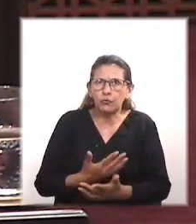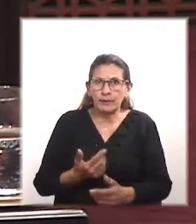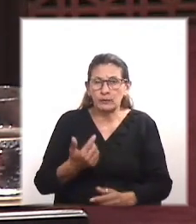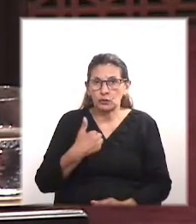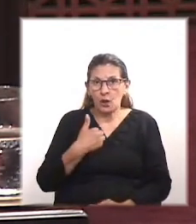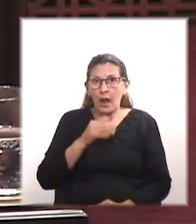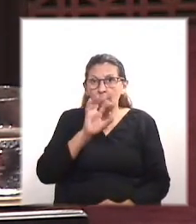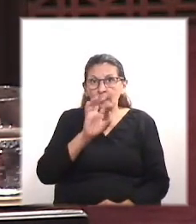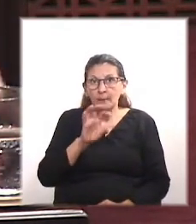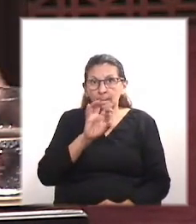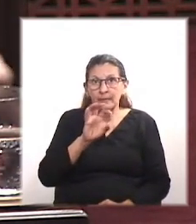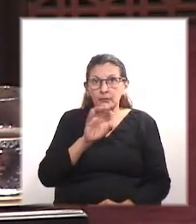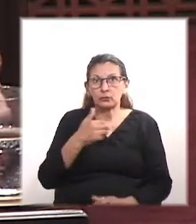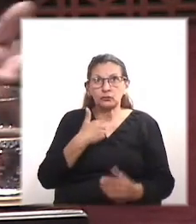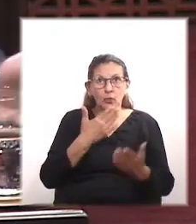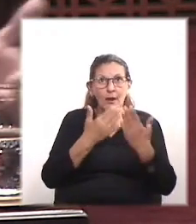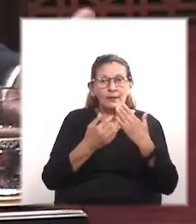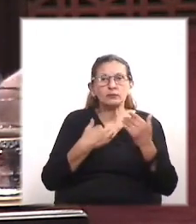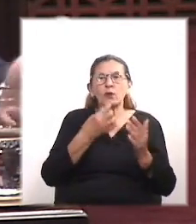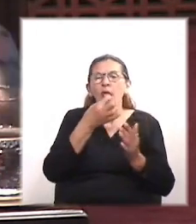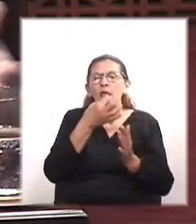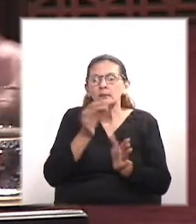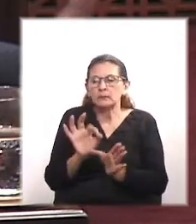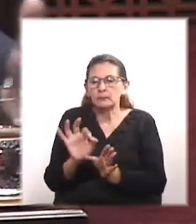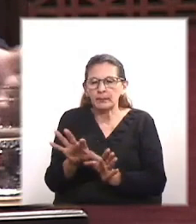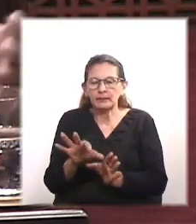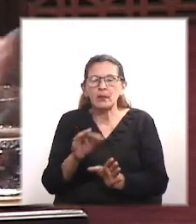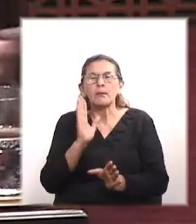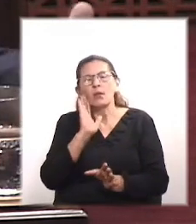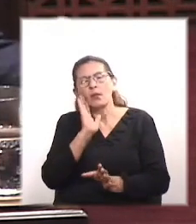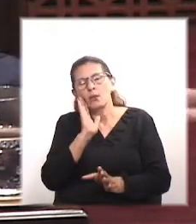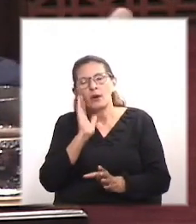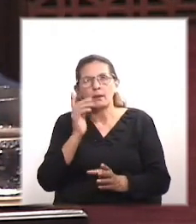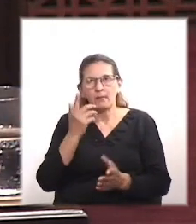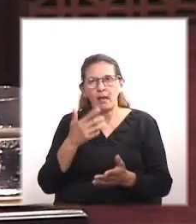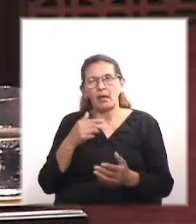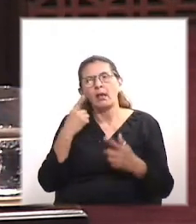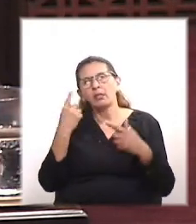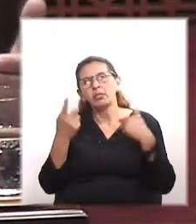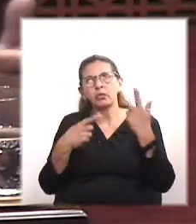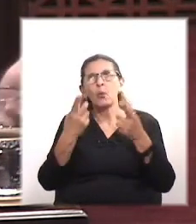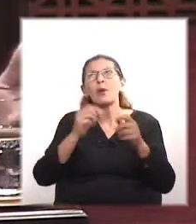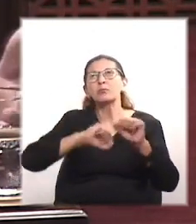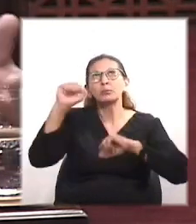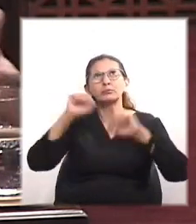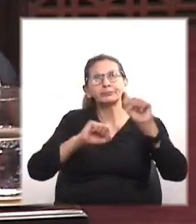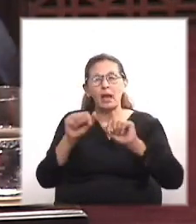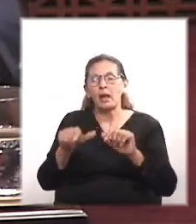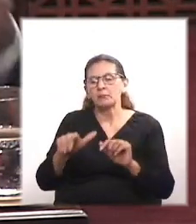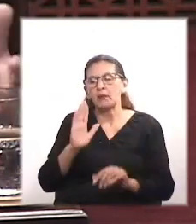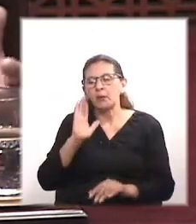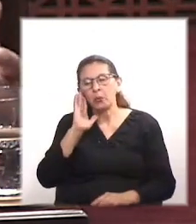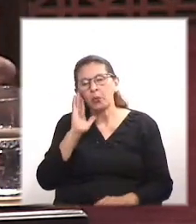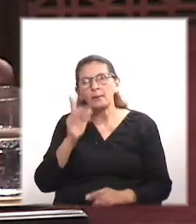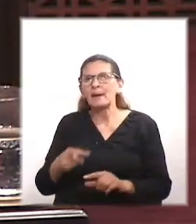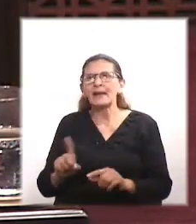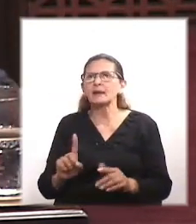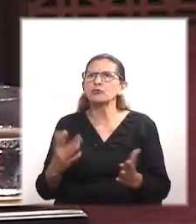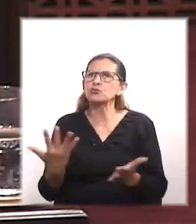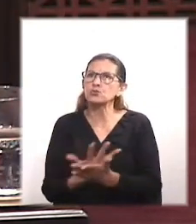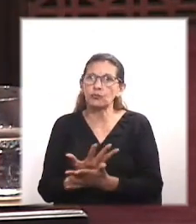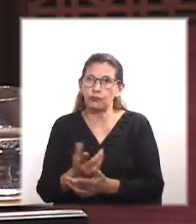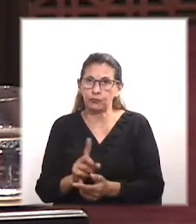perros, hablo con el veterinario, le doy pastillas para que se duerman o que estén medio boleados a la hora de los fuegos artificiales para protegerlos de que no sufran.